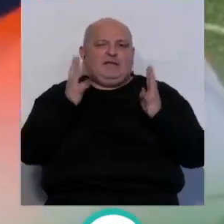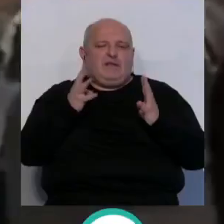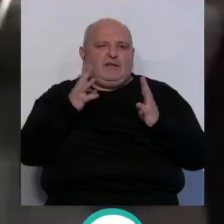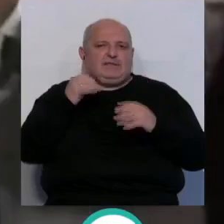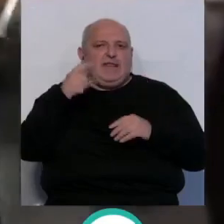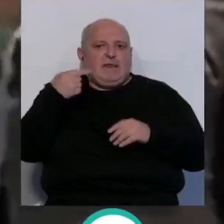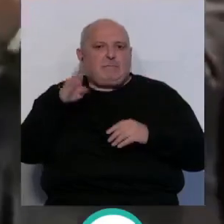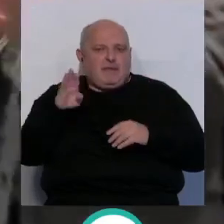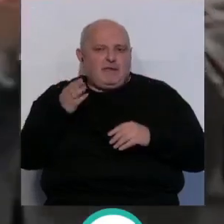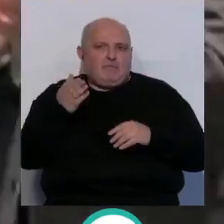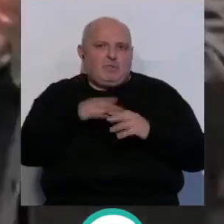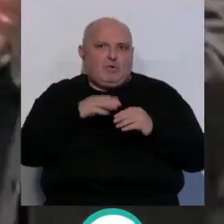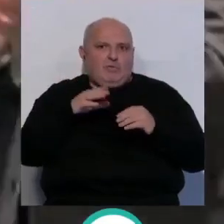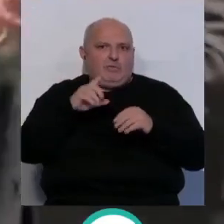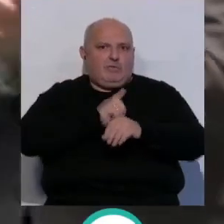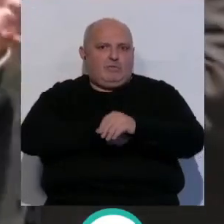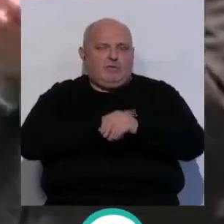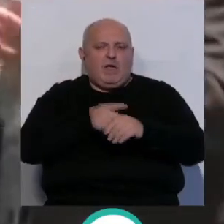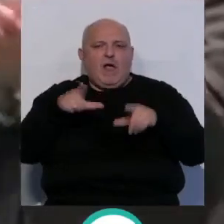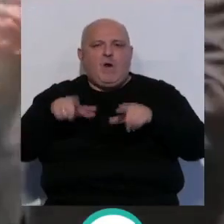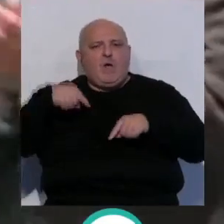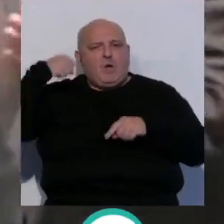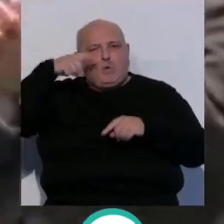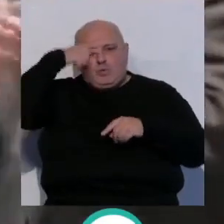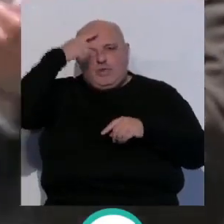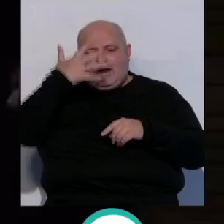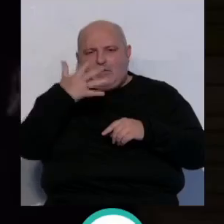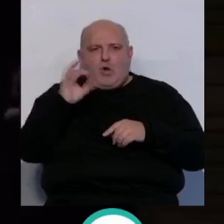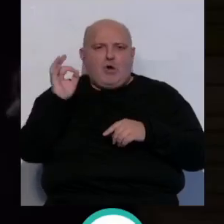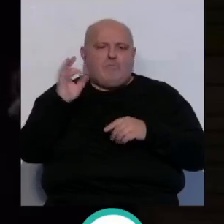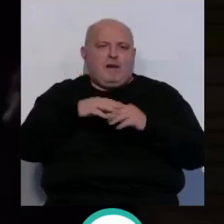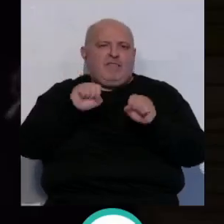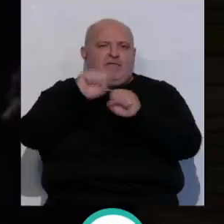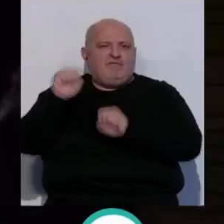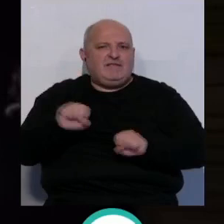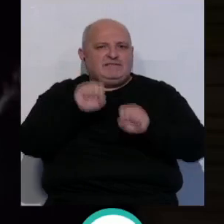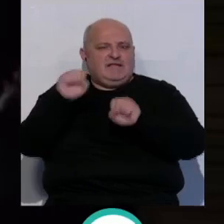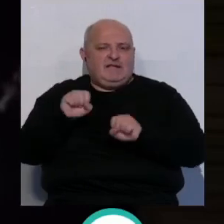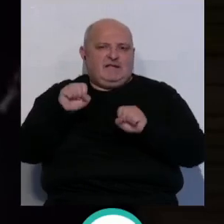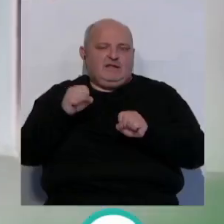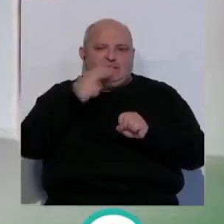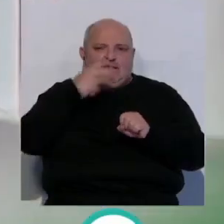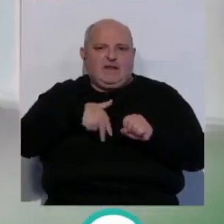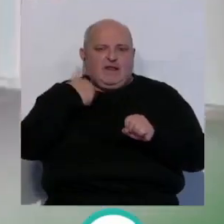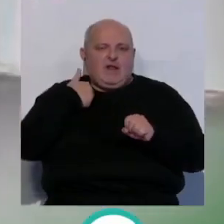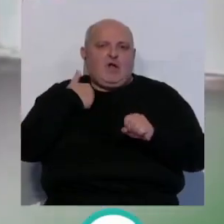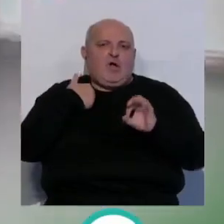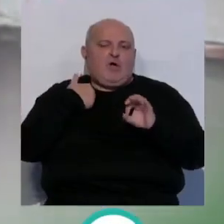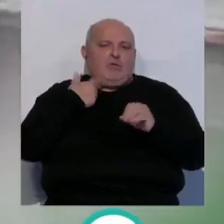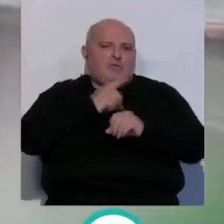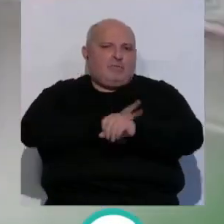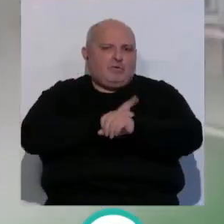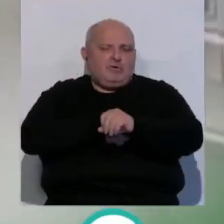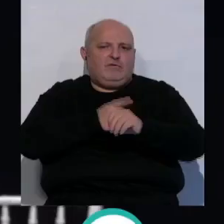SEILGP por su proyección de Andalucía, al Aula de Cultura del Carnaval por la defensa y el fomento del interés general a la provincia, en